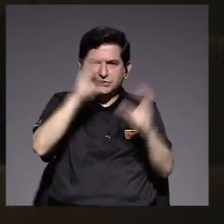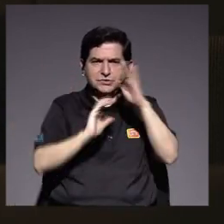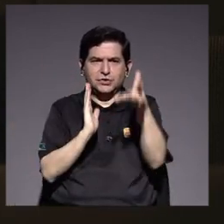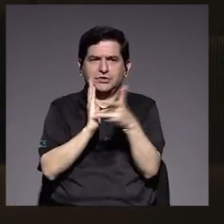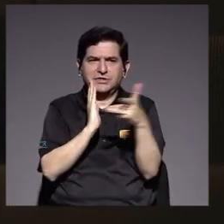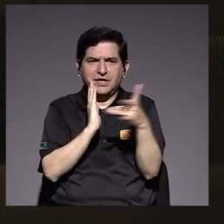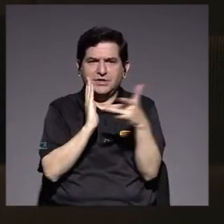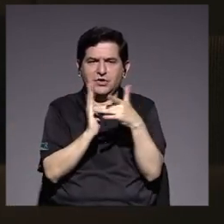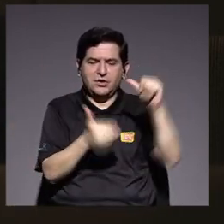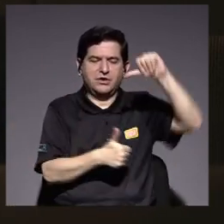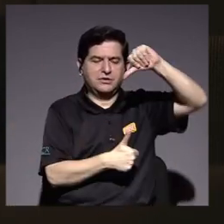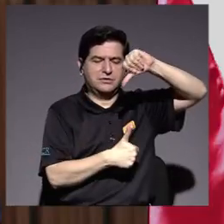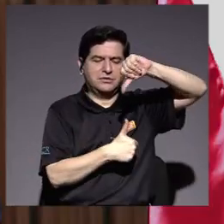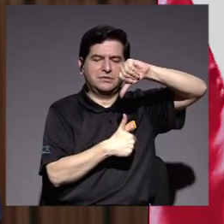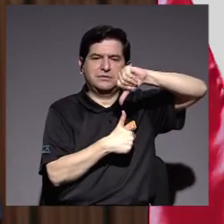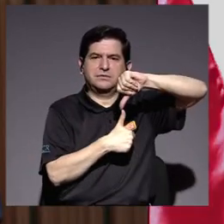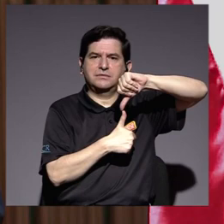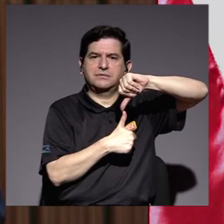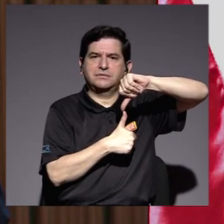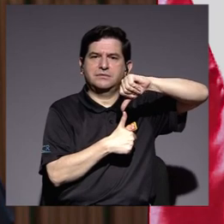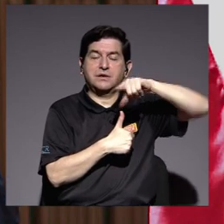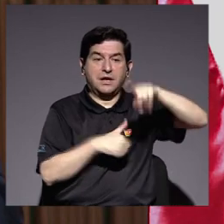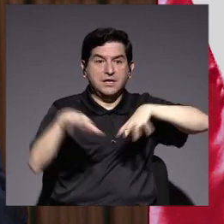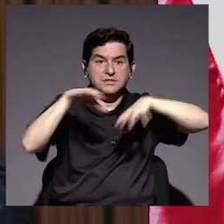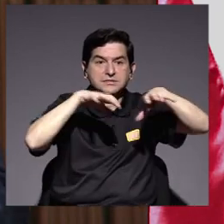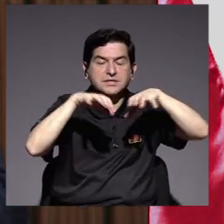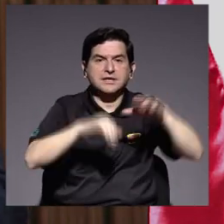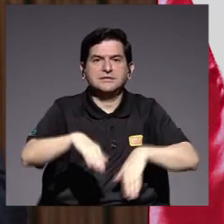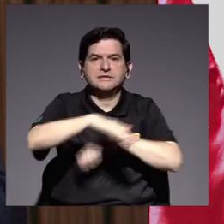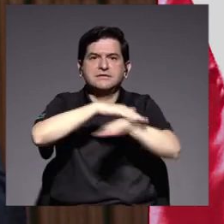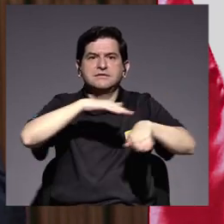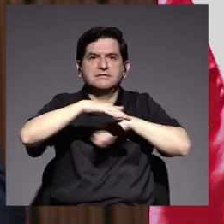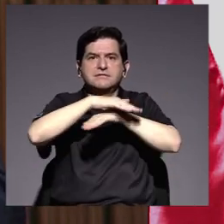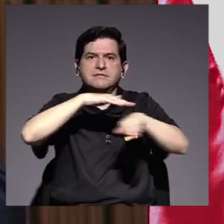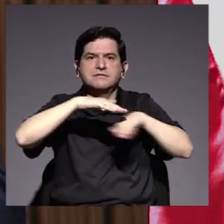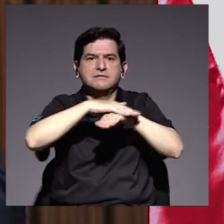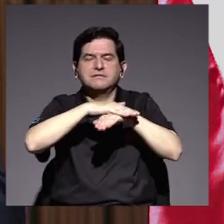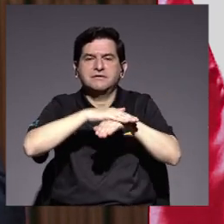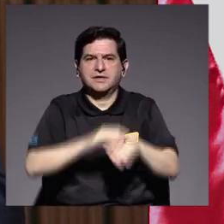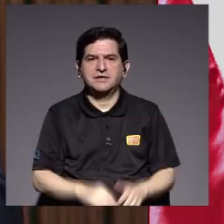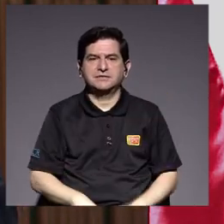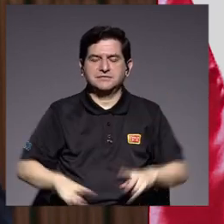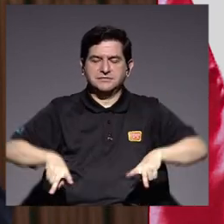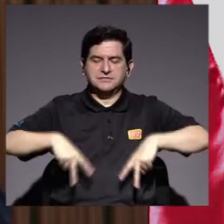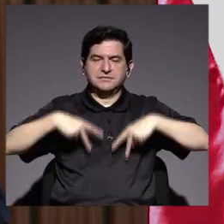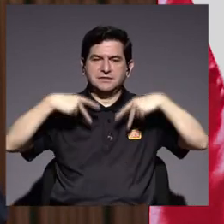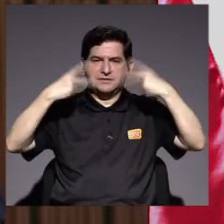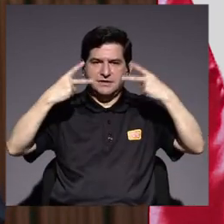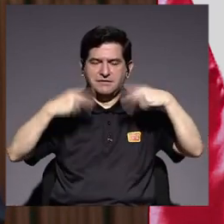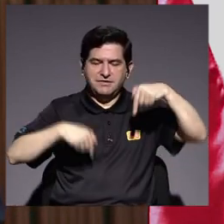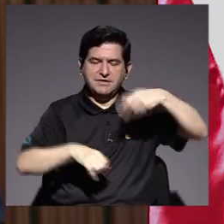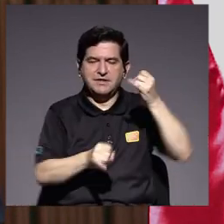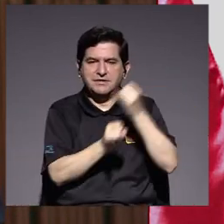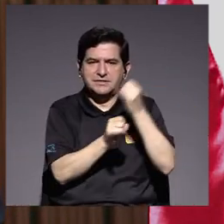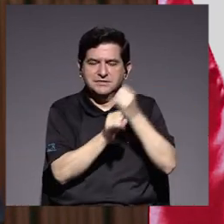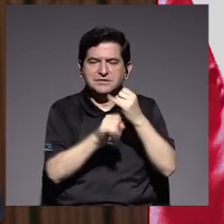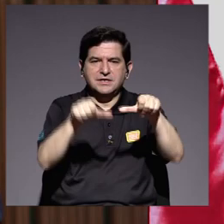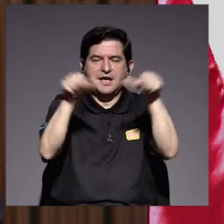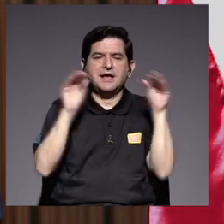tecnológica en Centroamérica. Y esta actividad es uno de los pilares en que se fundamenta la vida académica de la institución.